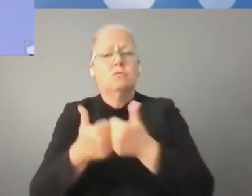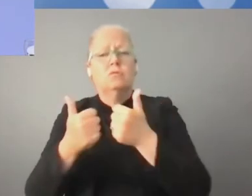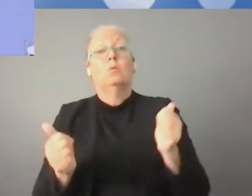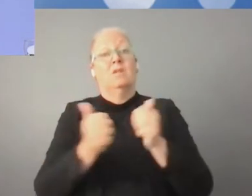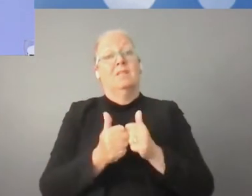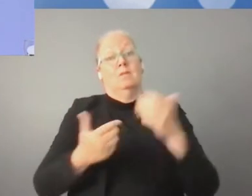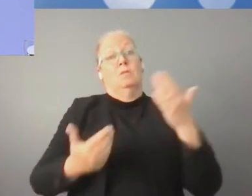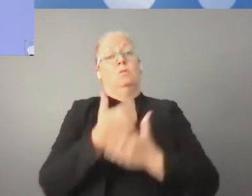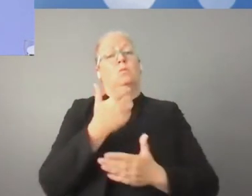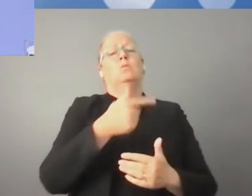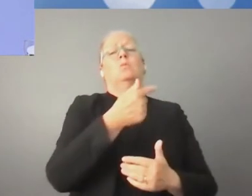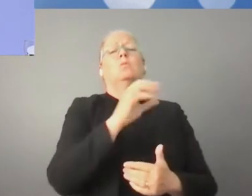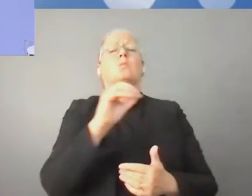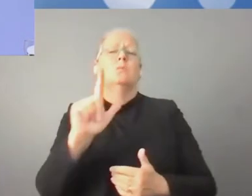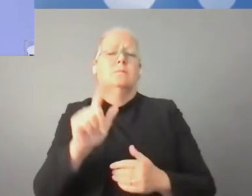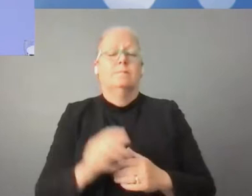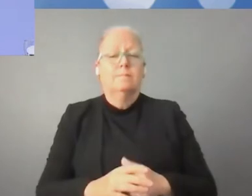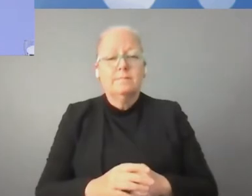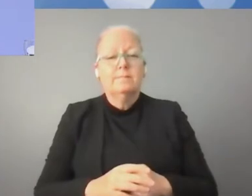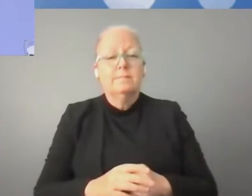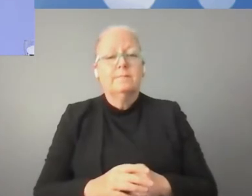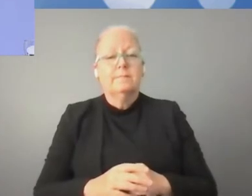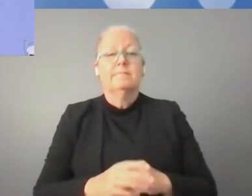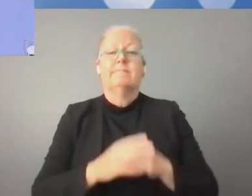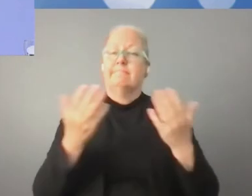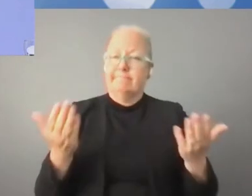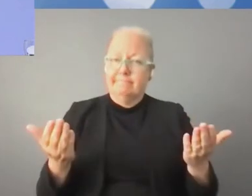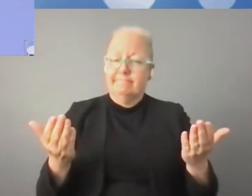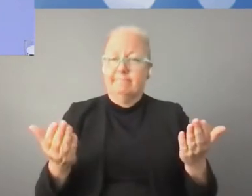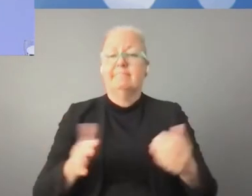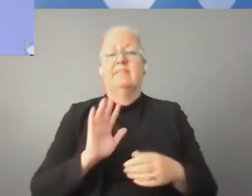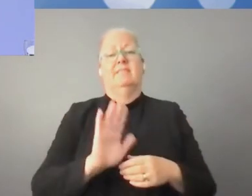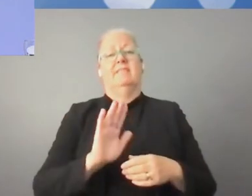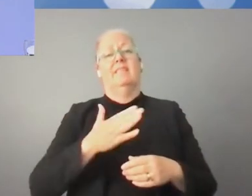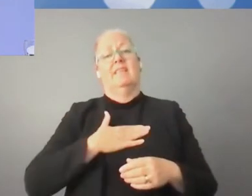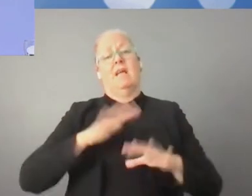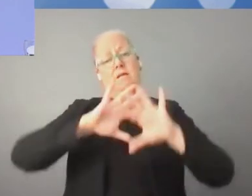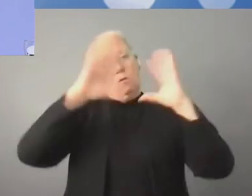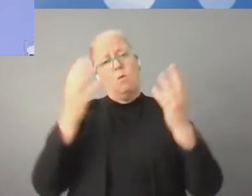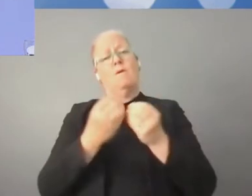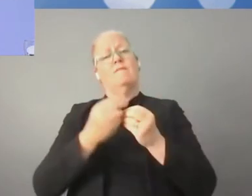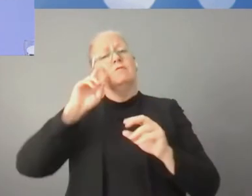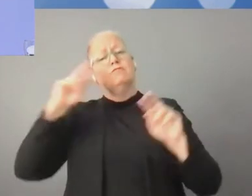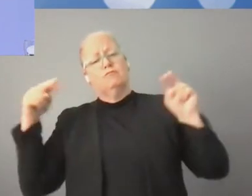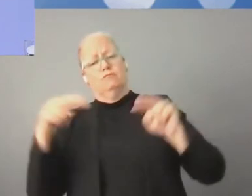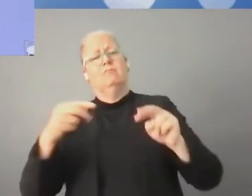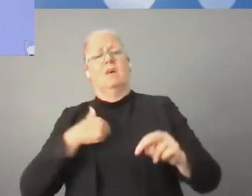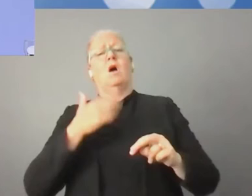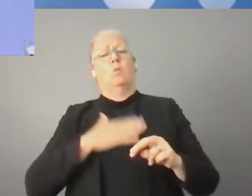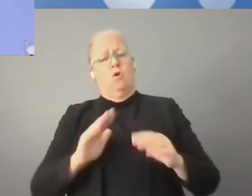queremos afrontar estas amenazas y estas dificultades existentes. Queremos reducirlas.